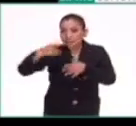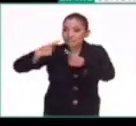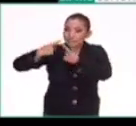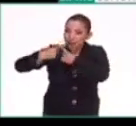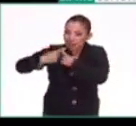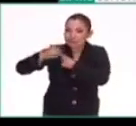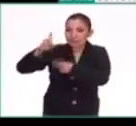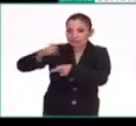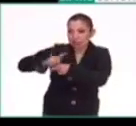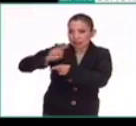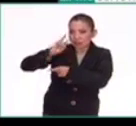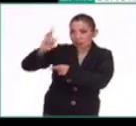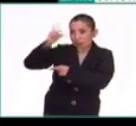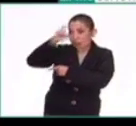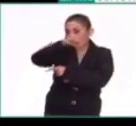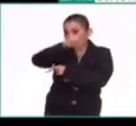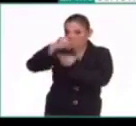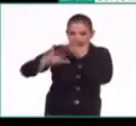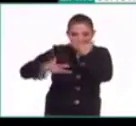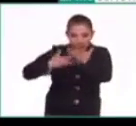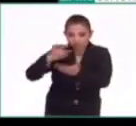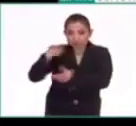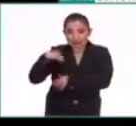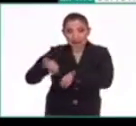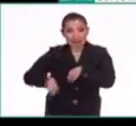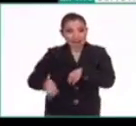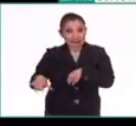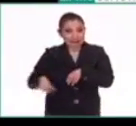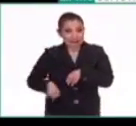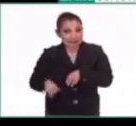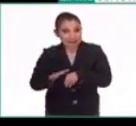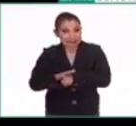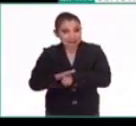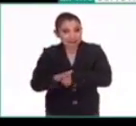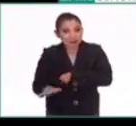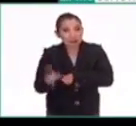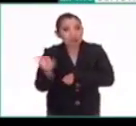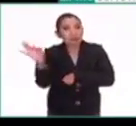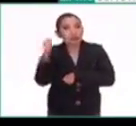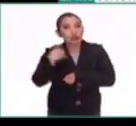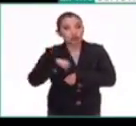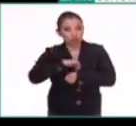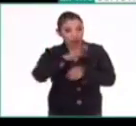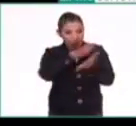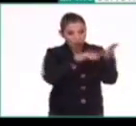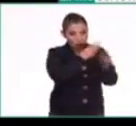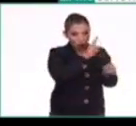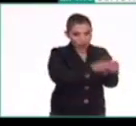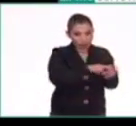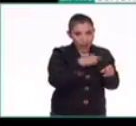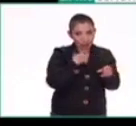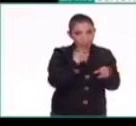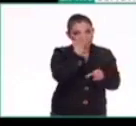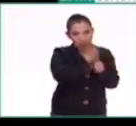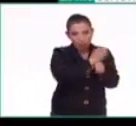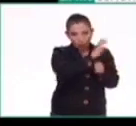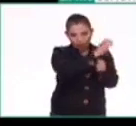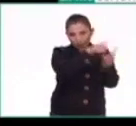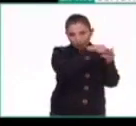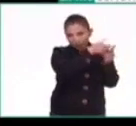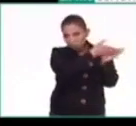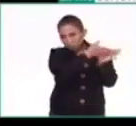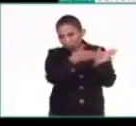estos días asiagos. Lo interesante es que si nuestro calendario, que nosotros empezamos el primero de enero,